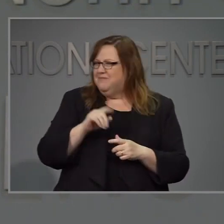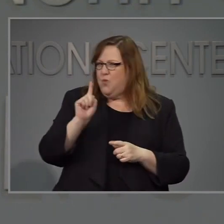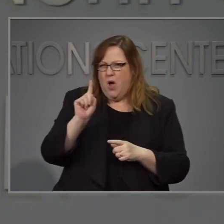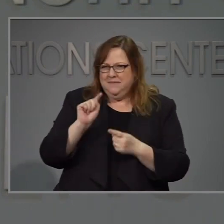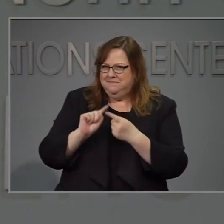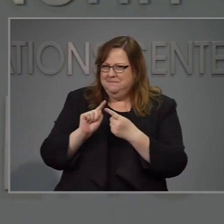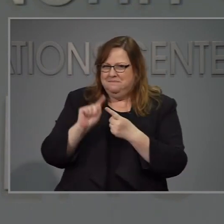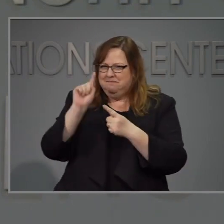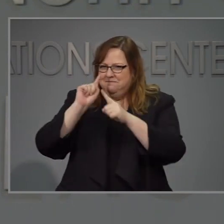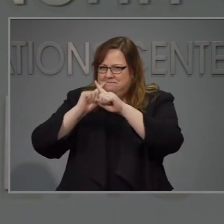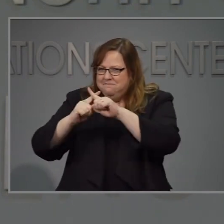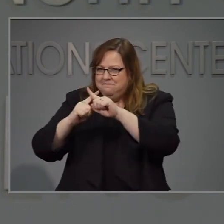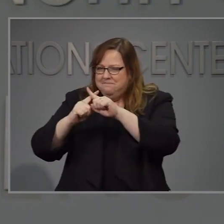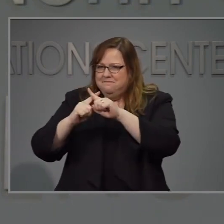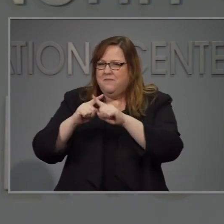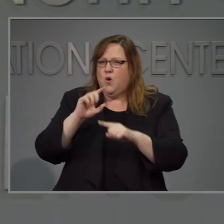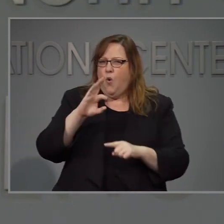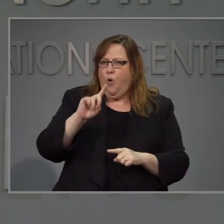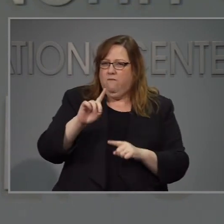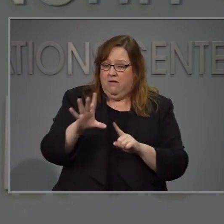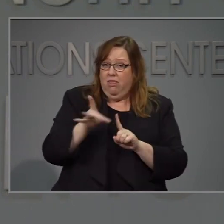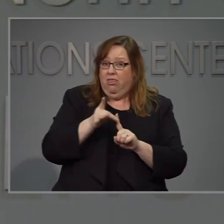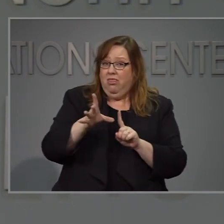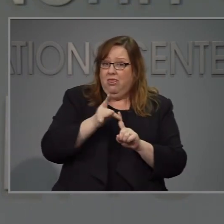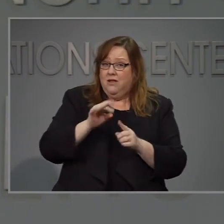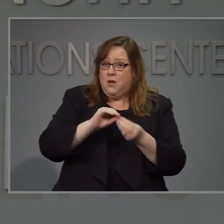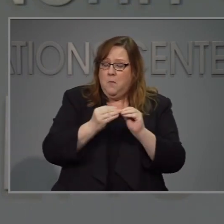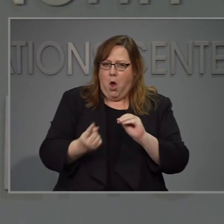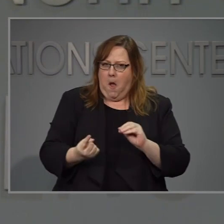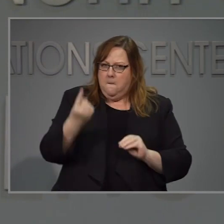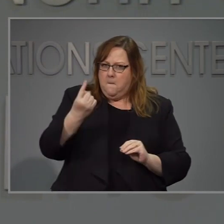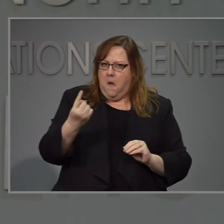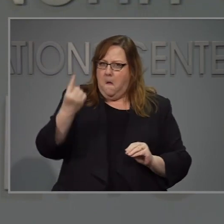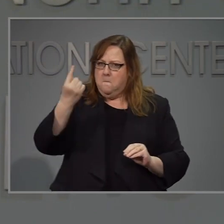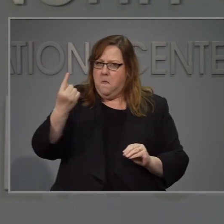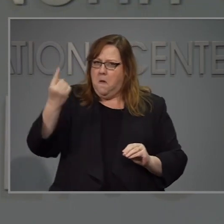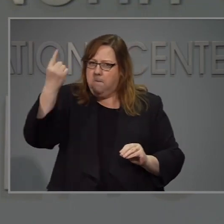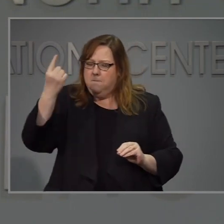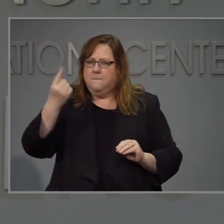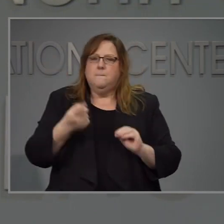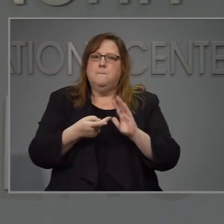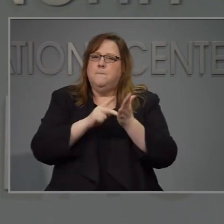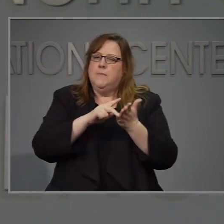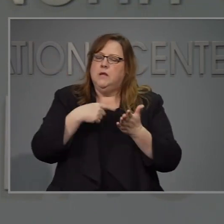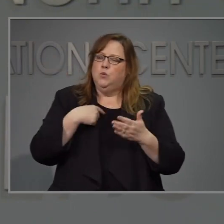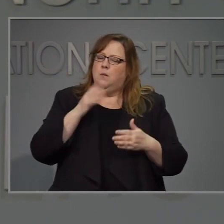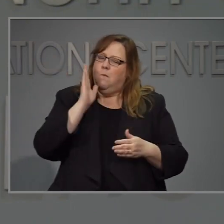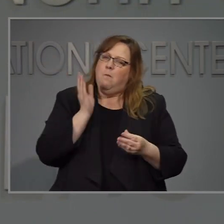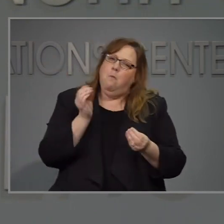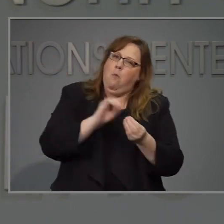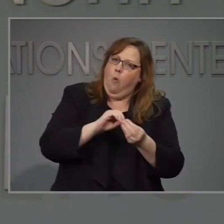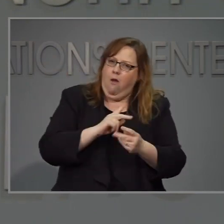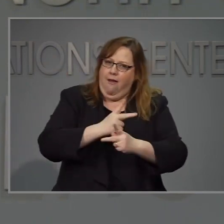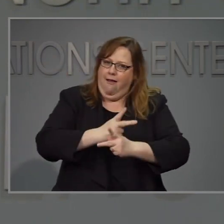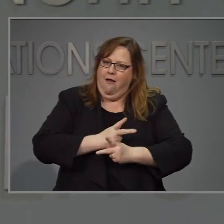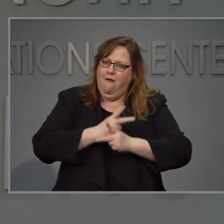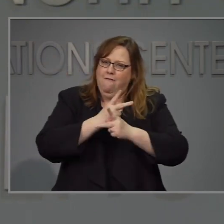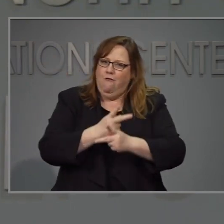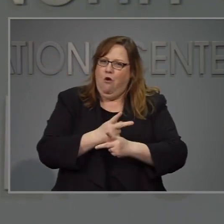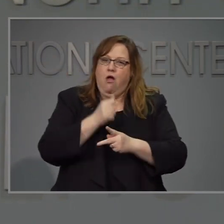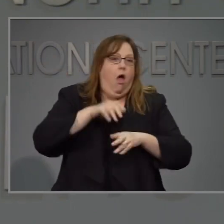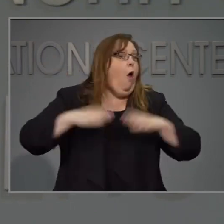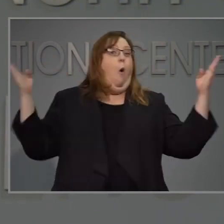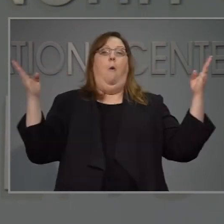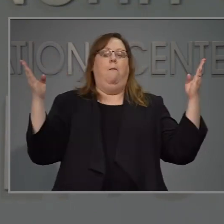continuo incremento diario de casos indica la necesidad de dar un paso más modesto en la fase dos de lo que